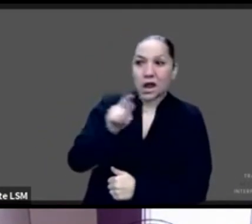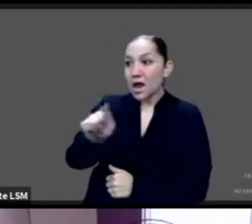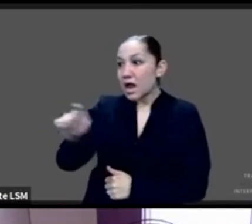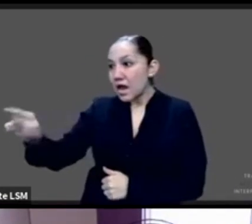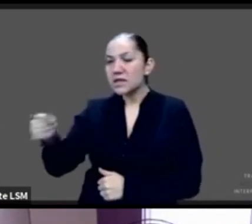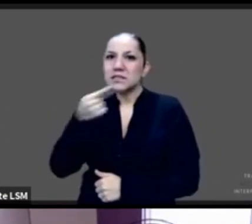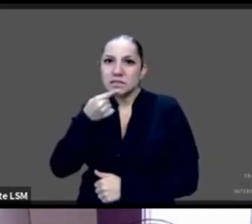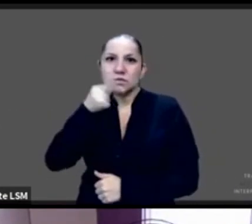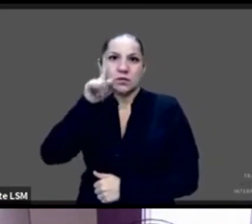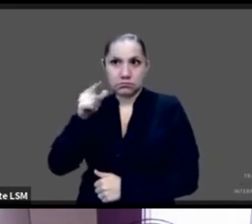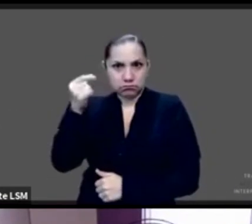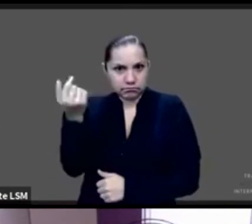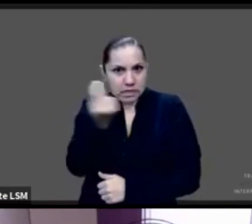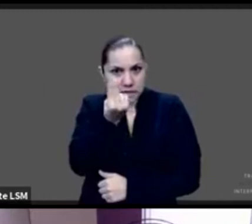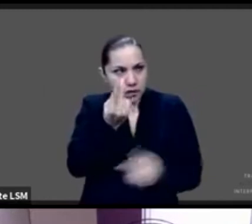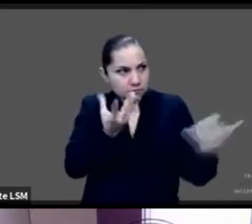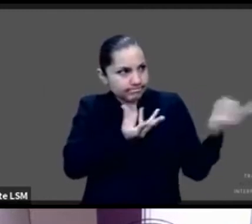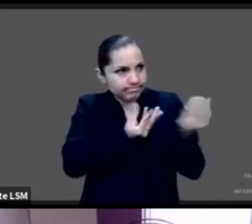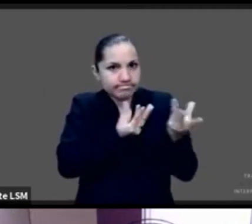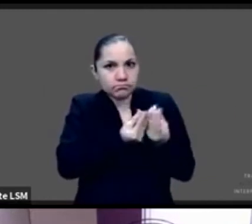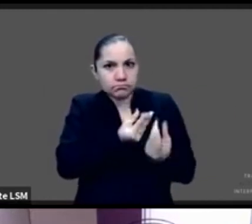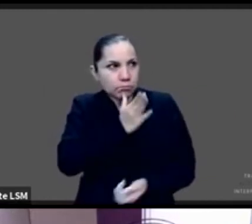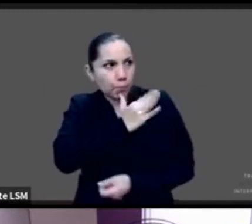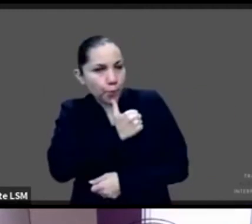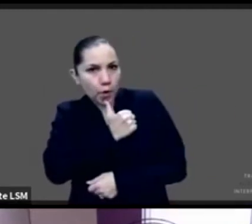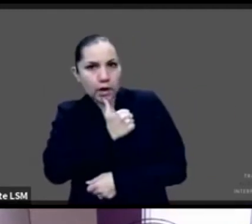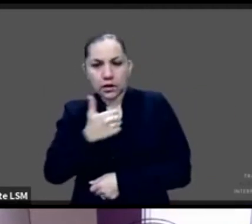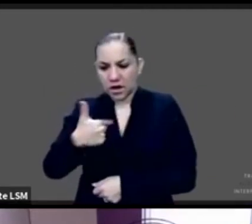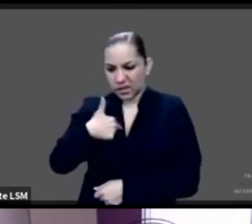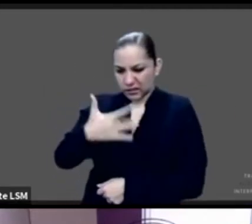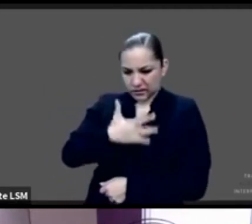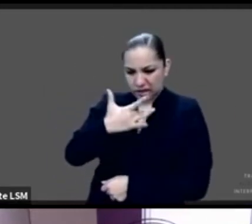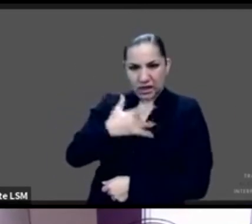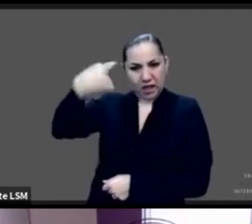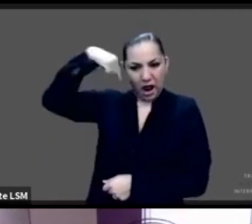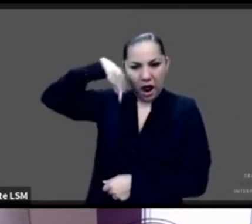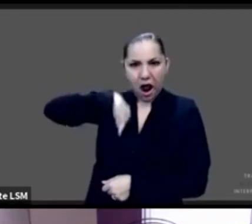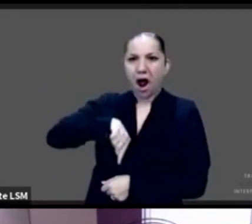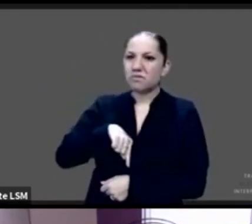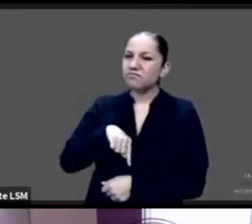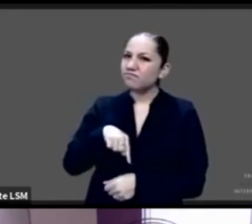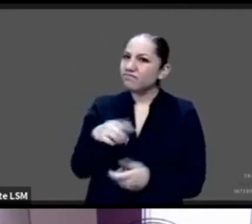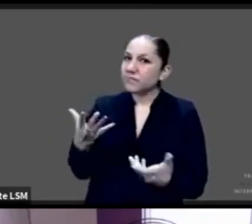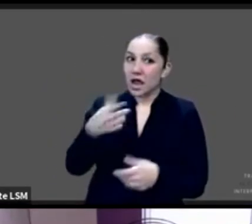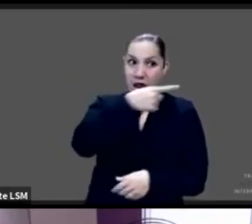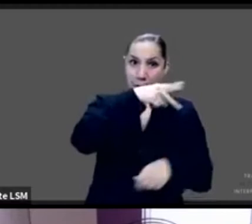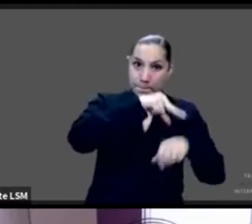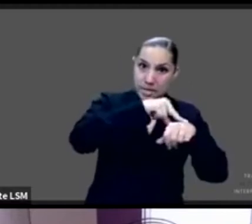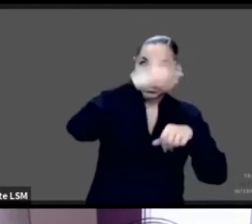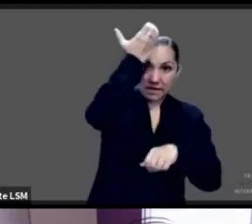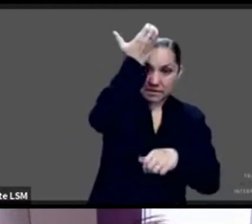los que necesitaban estar acompañados no lo estaban, y eso les modificaba el patrón de trabajo y la demanda emocional. Entonces,